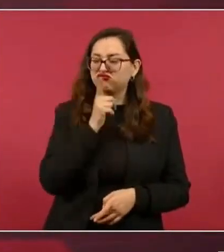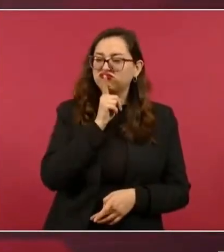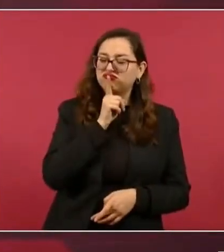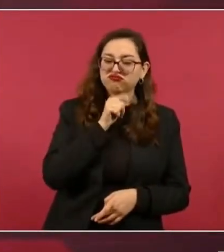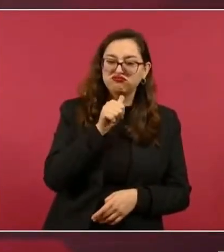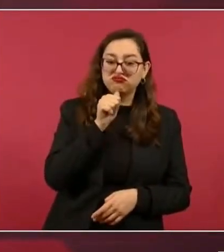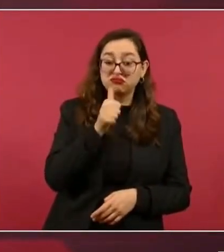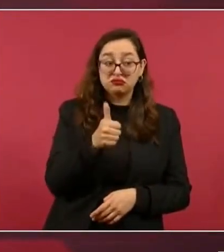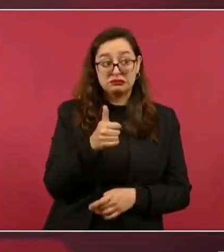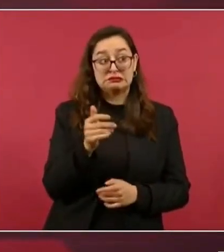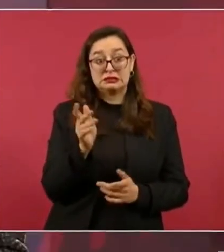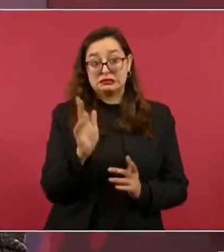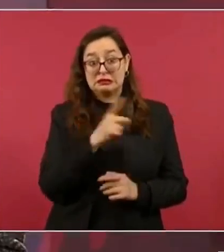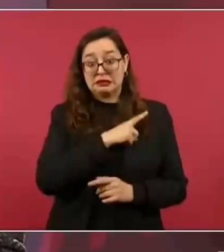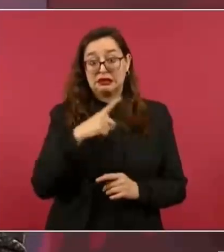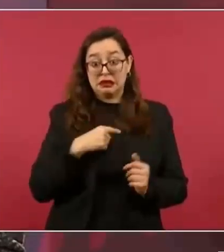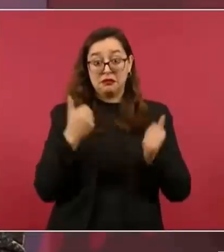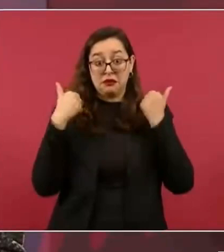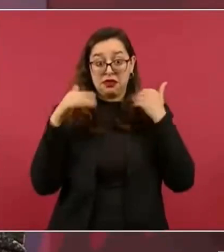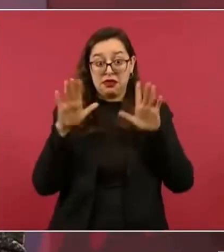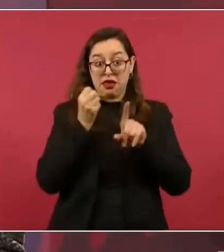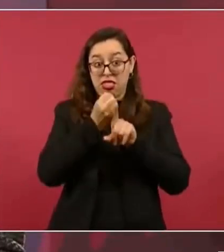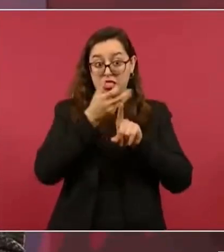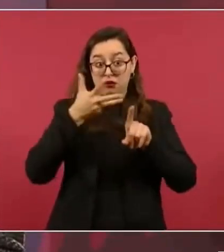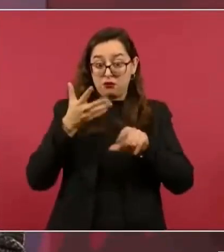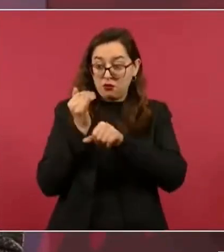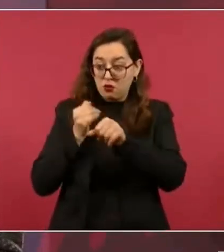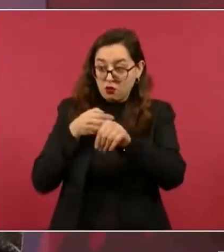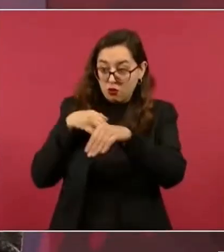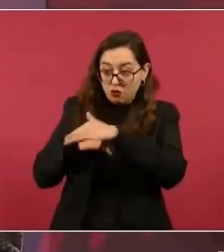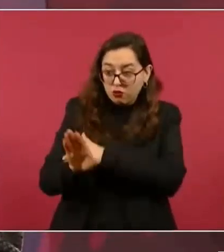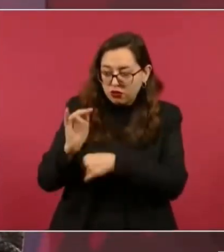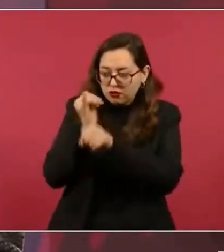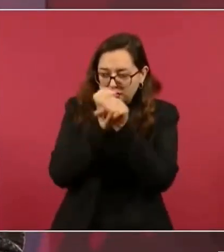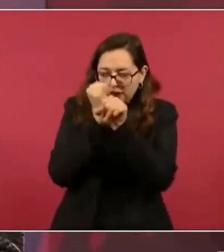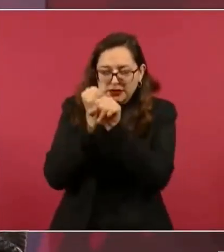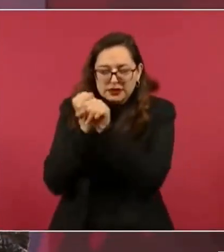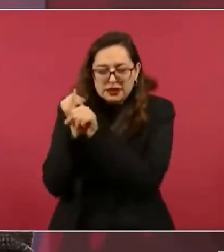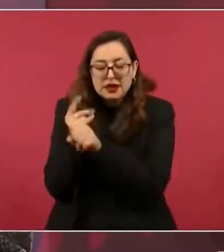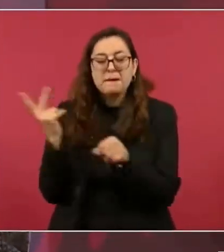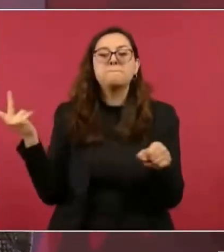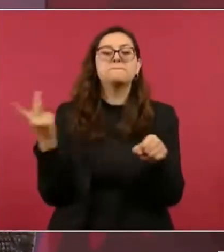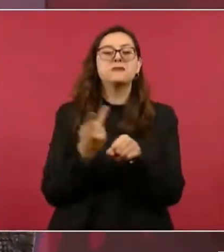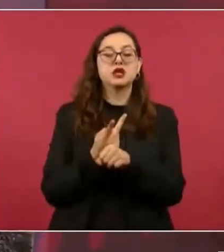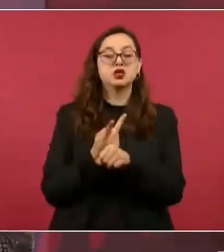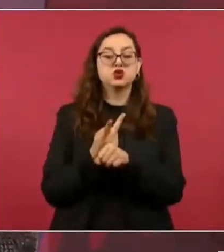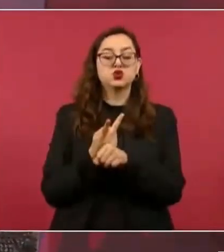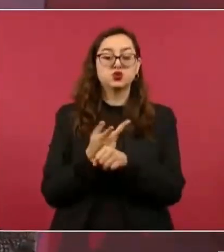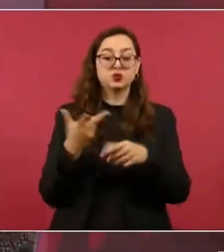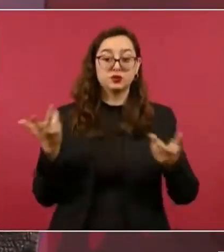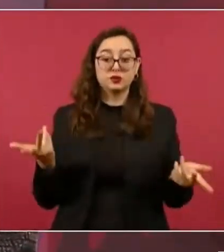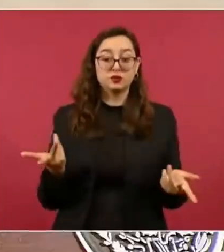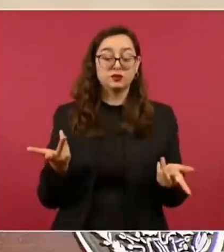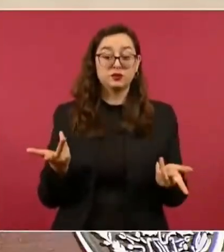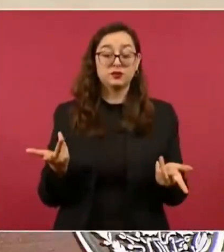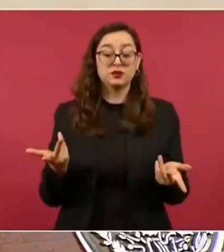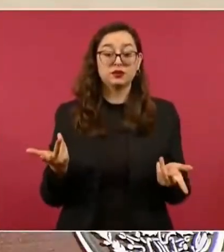antropológico, es que fue tanto